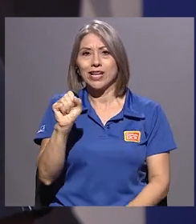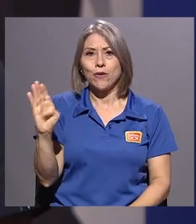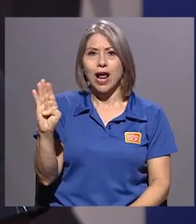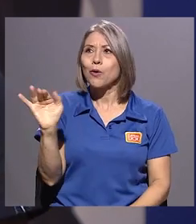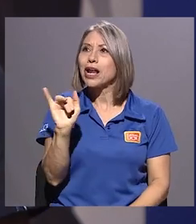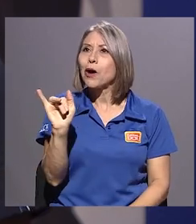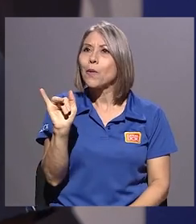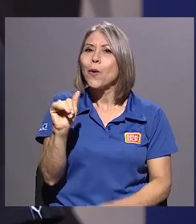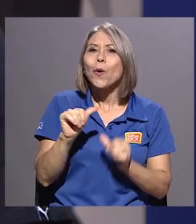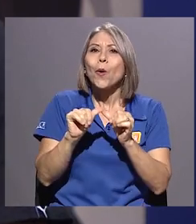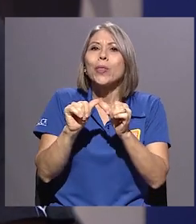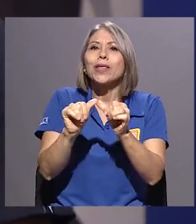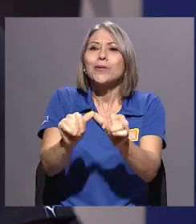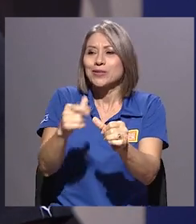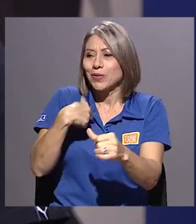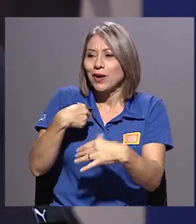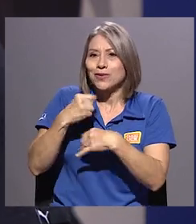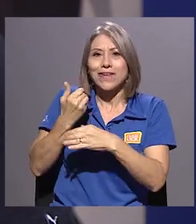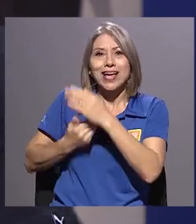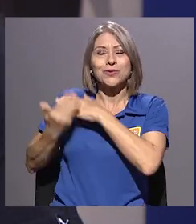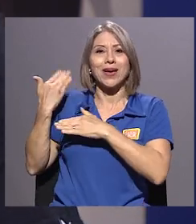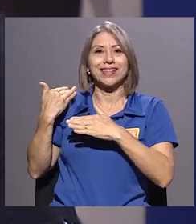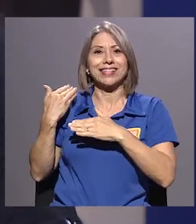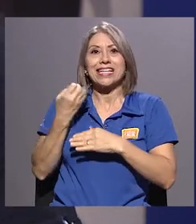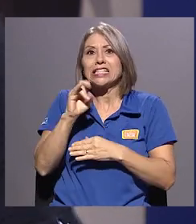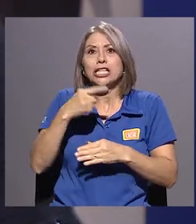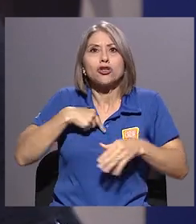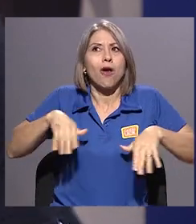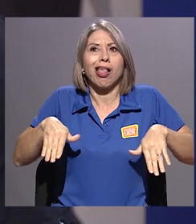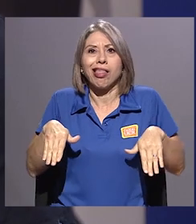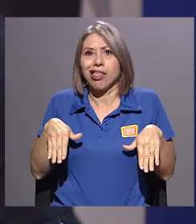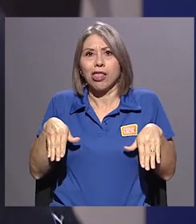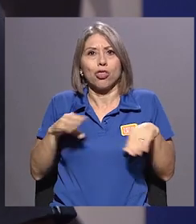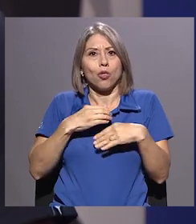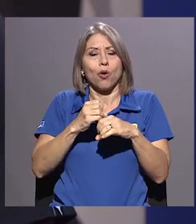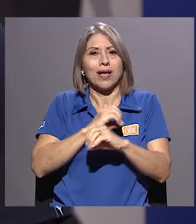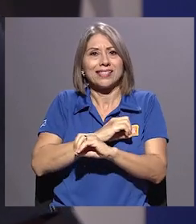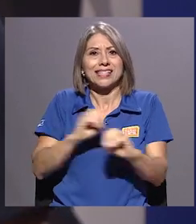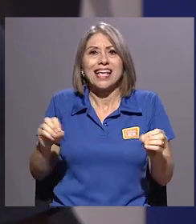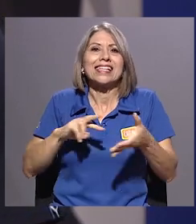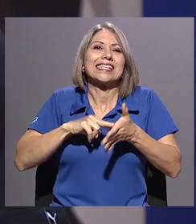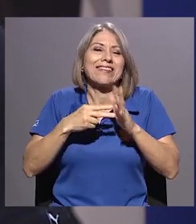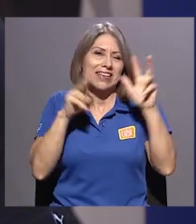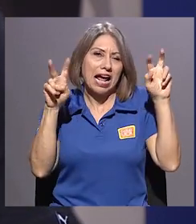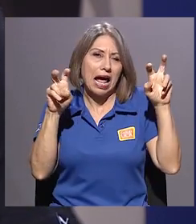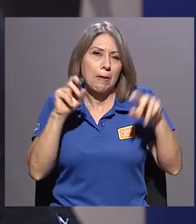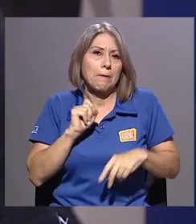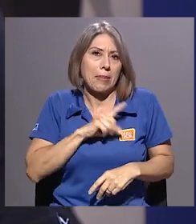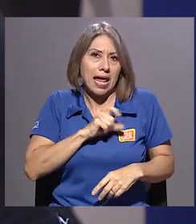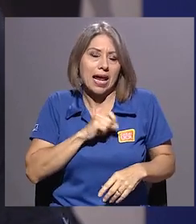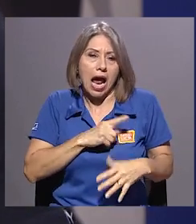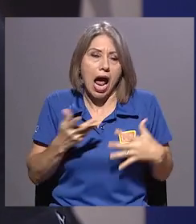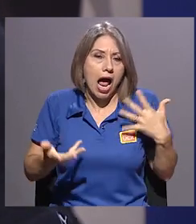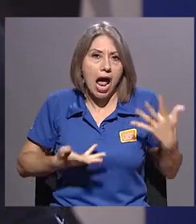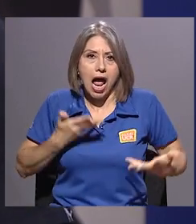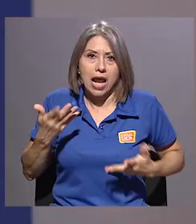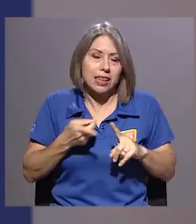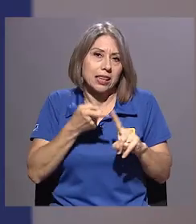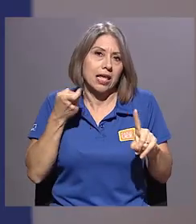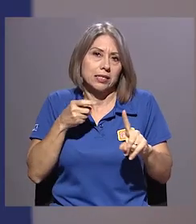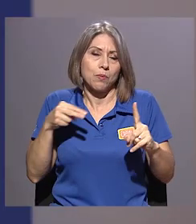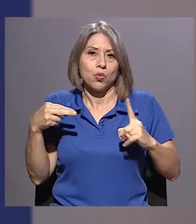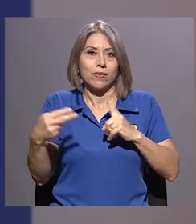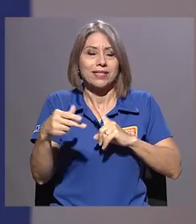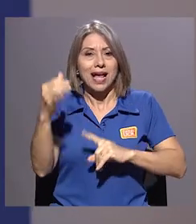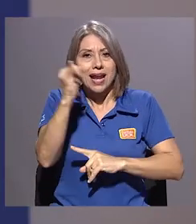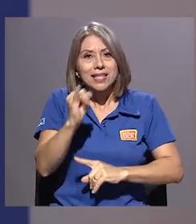yo no lo hacía, era como pecar desde el punto de vista artístico, investigativo y bueno, creo que